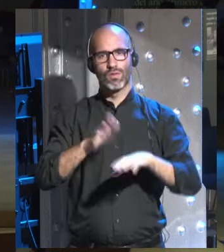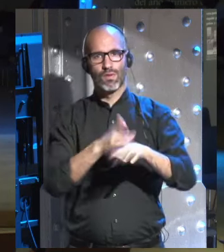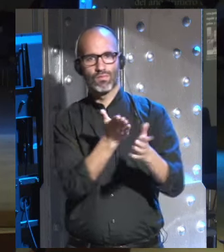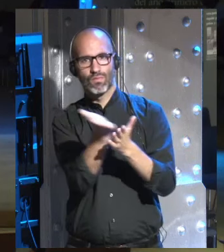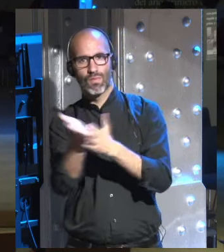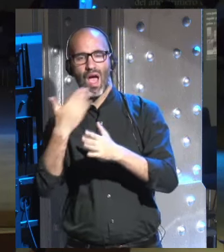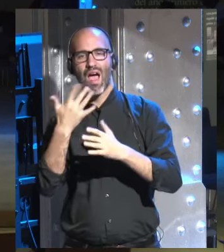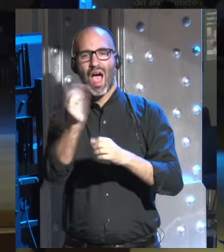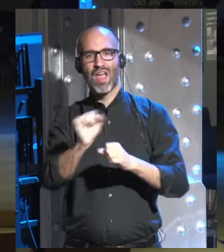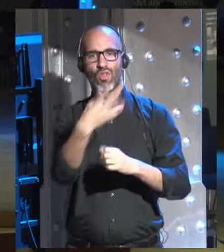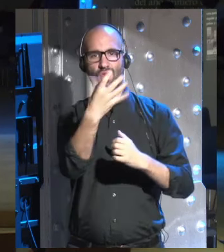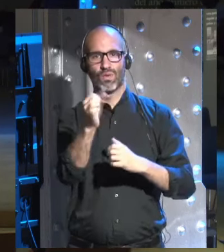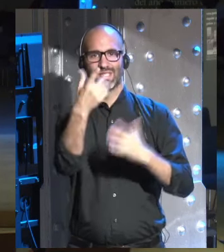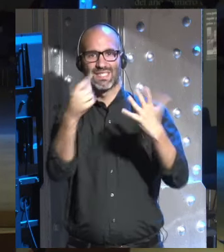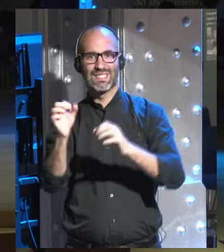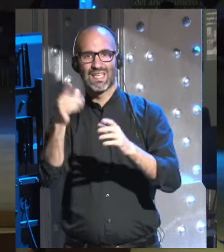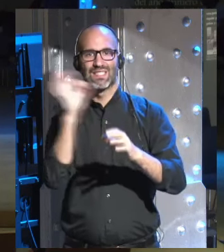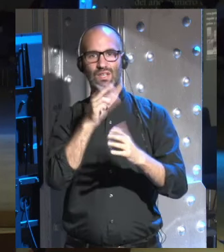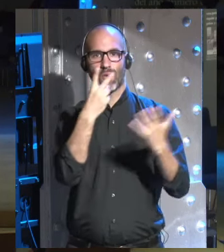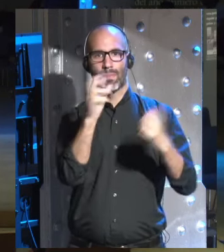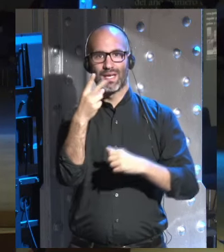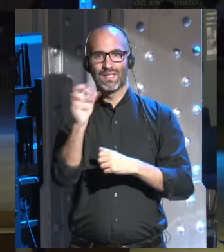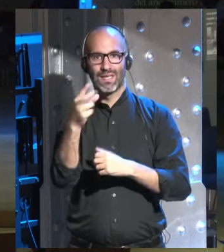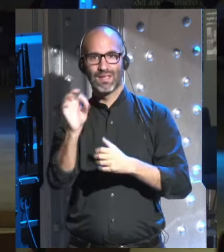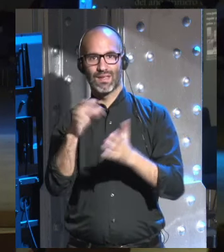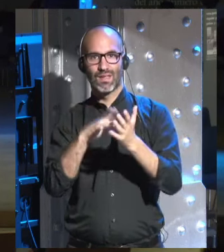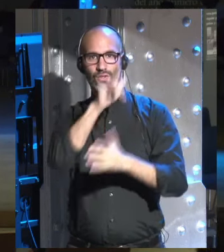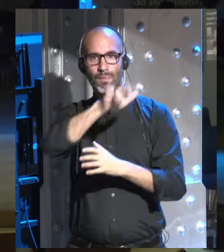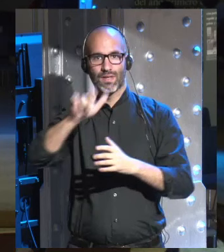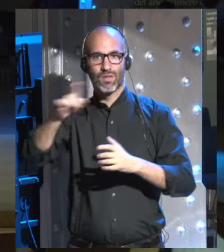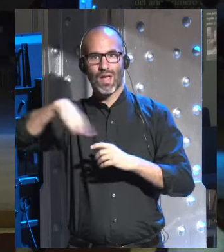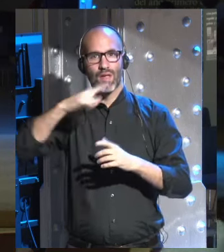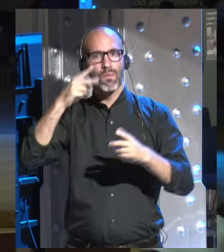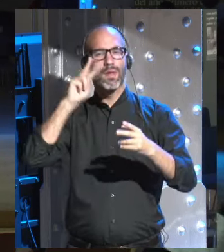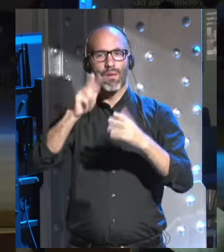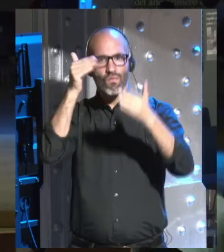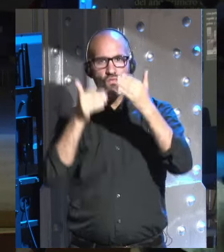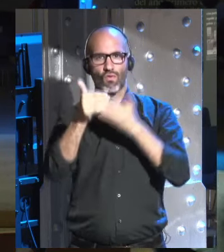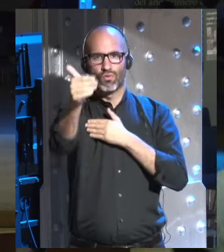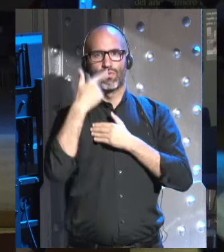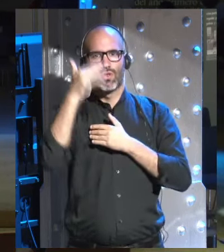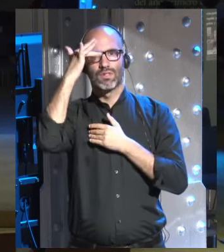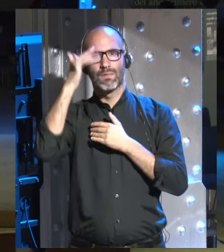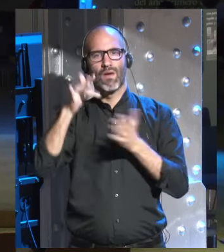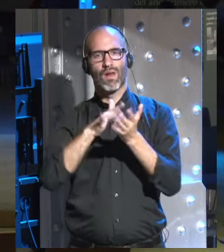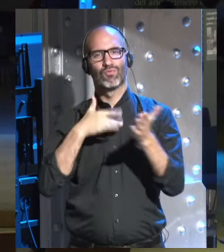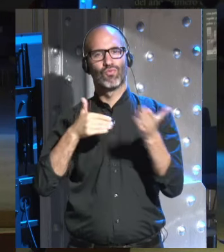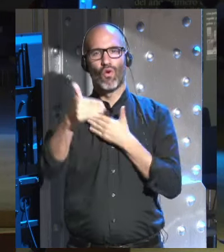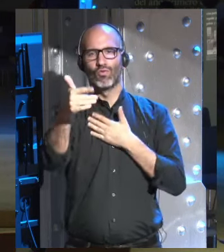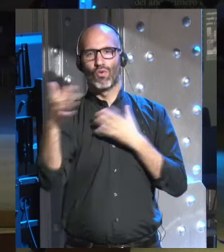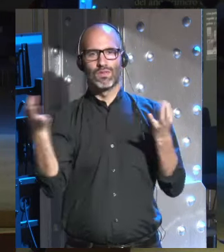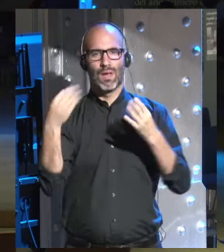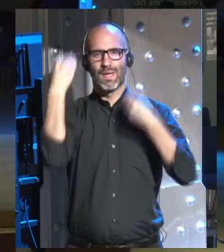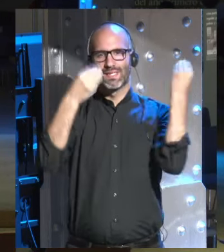los años 50 y 60 del siglo XX cuando las personas miraban hacia el futuro se imaginaban que sería